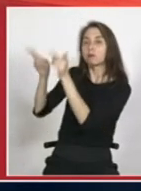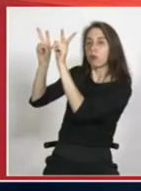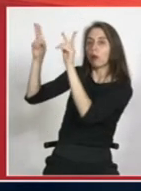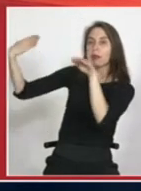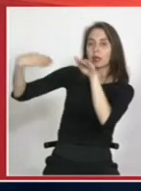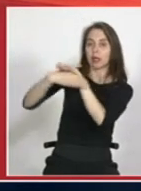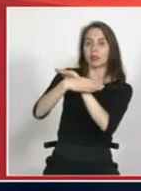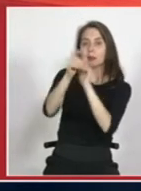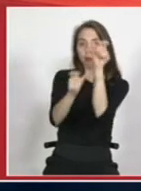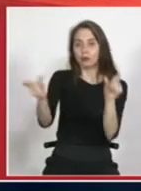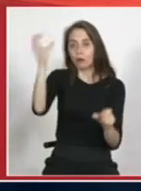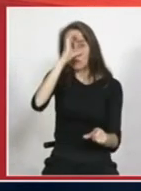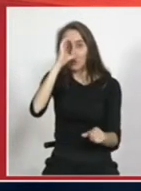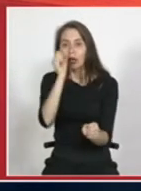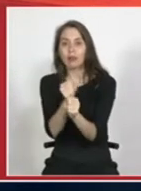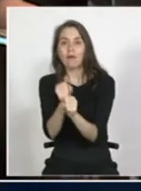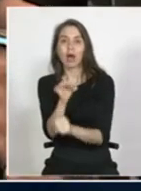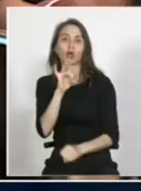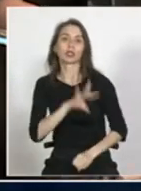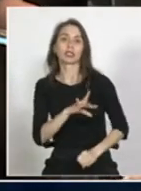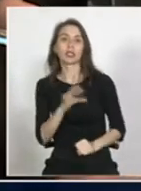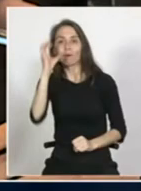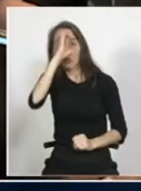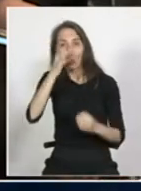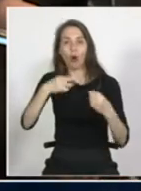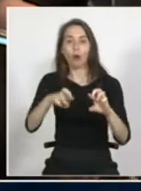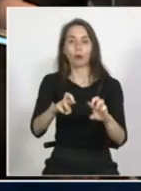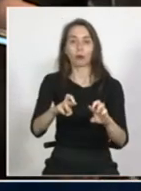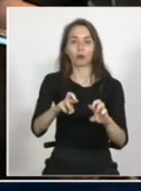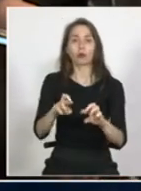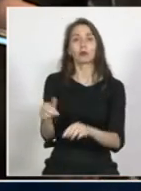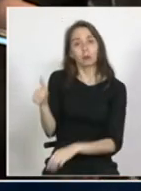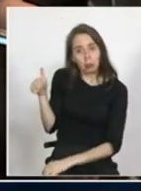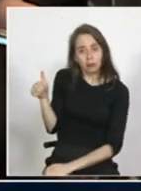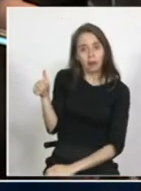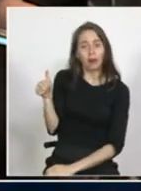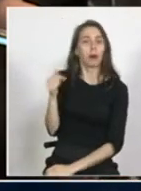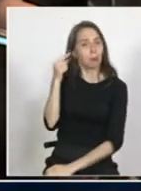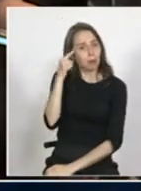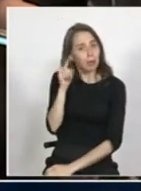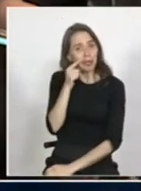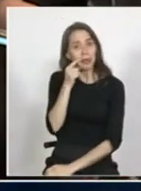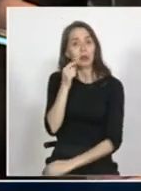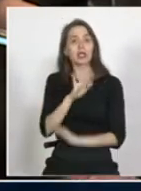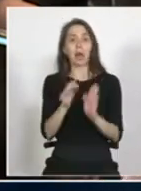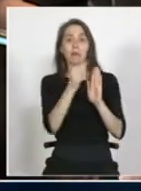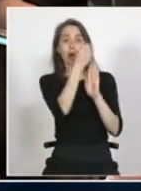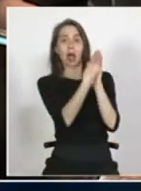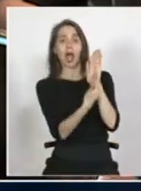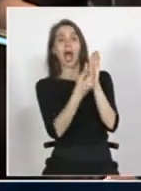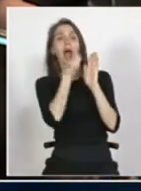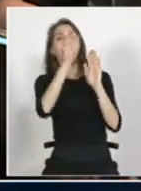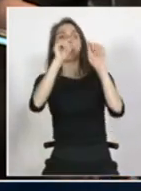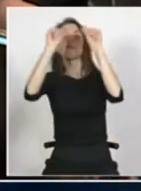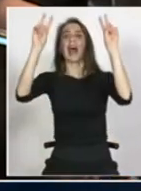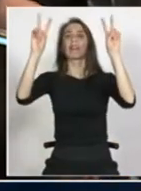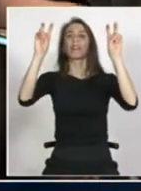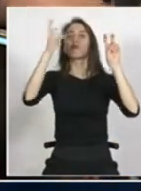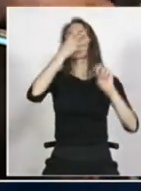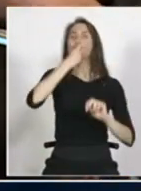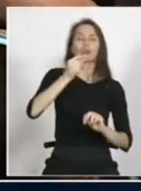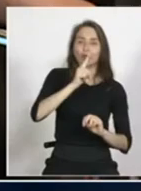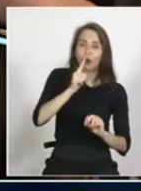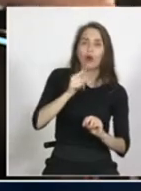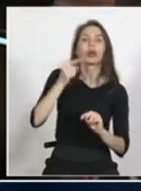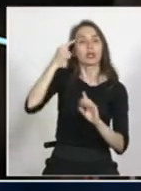buscar trabajo buscar una oportunidad entonces perfecto pero no nos detengamos en el mensaje en el título vayamos a que le